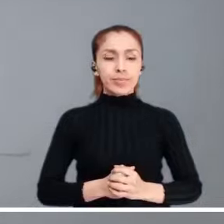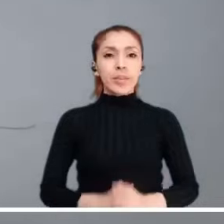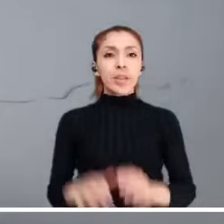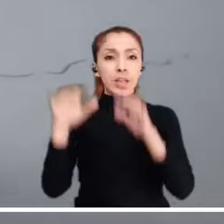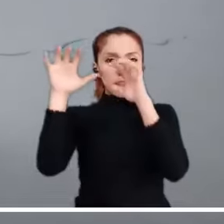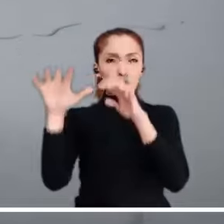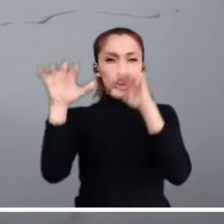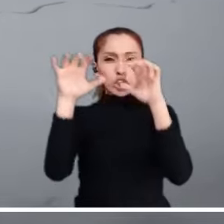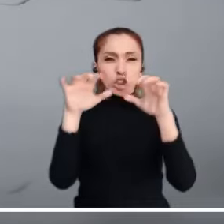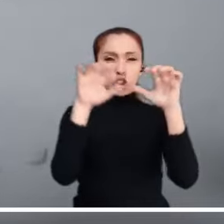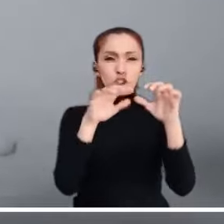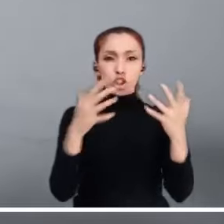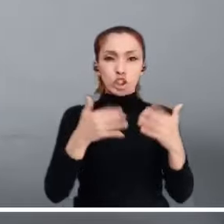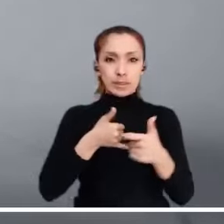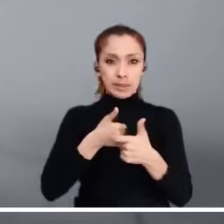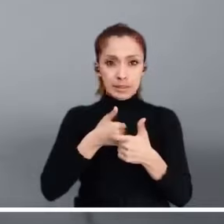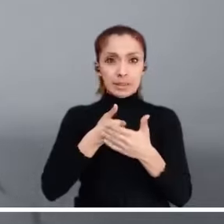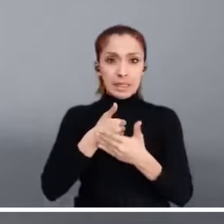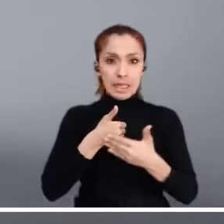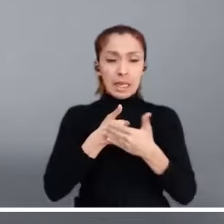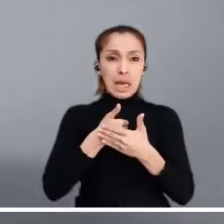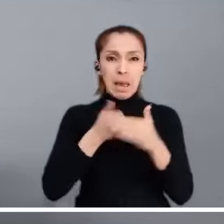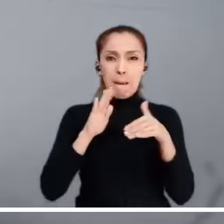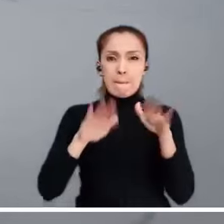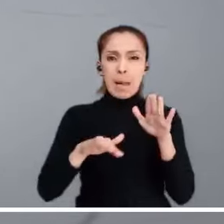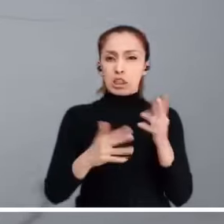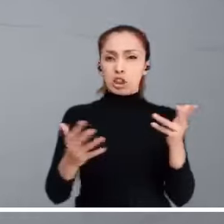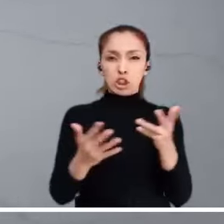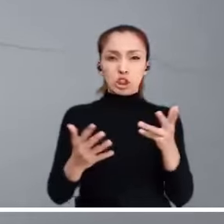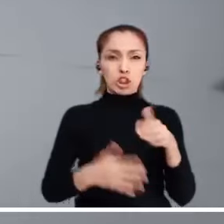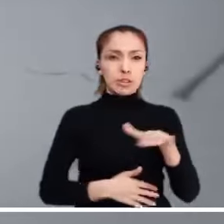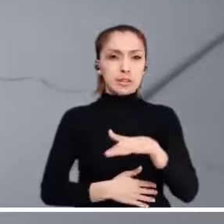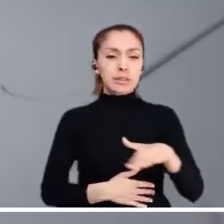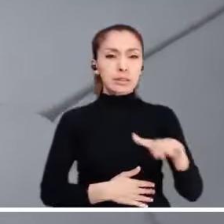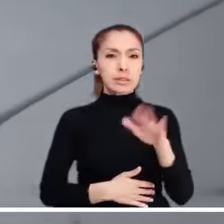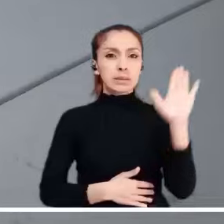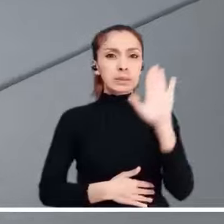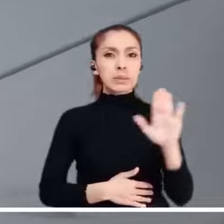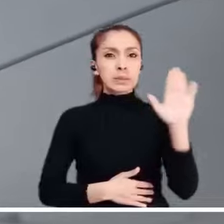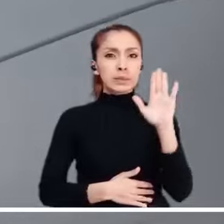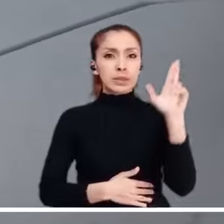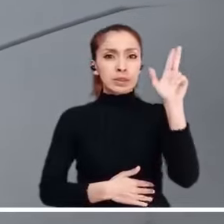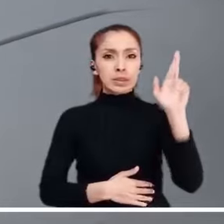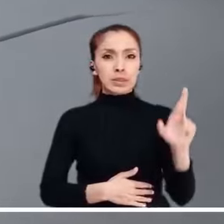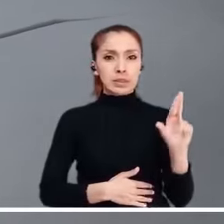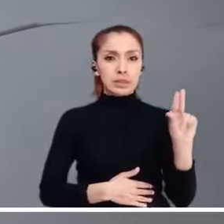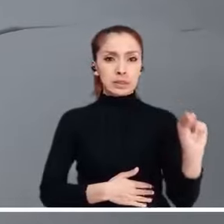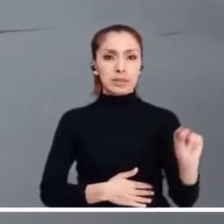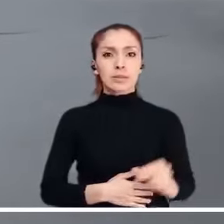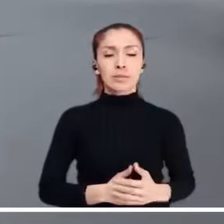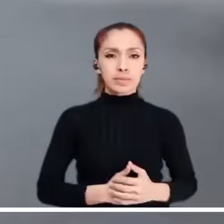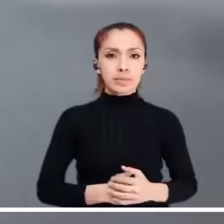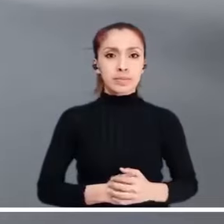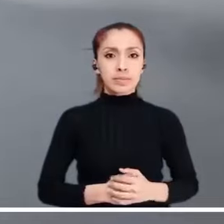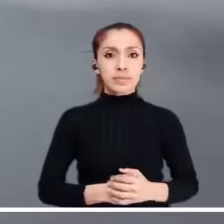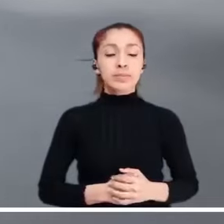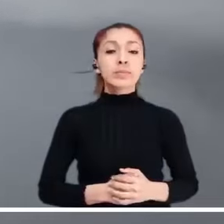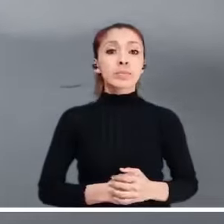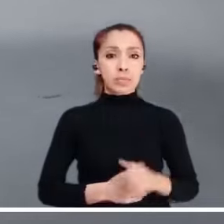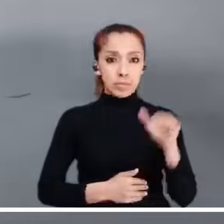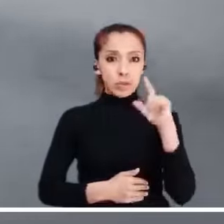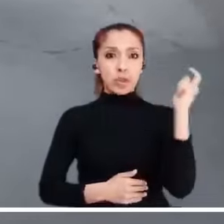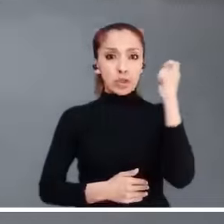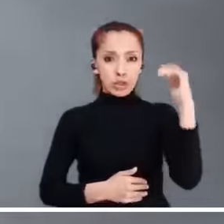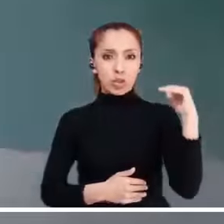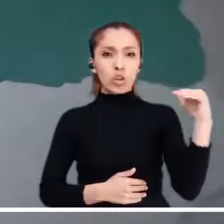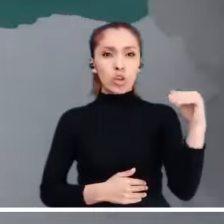Las aguas que se anuncian en el centro del país se focalizarían en el departamento de Risaralda. La